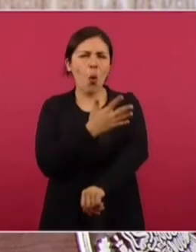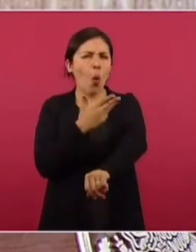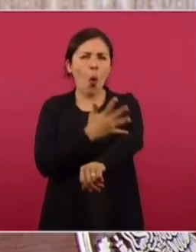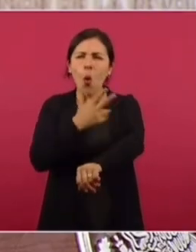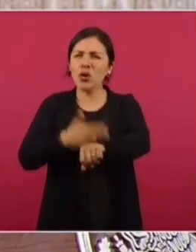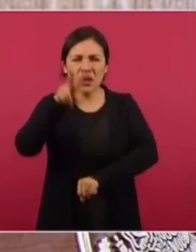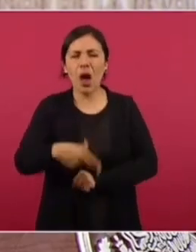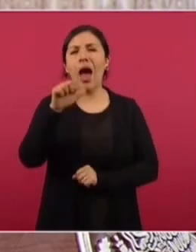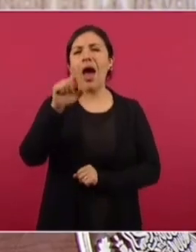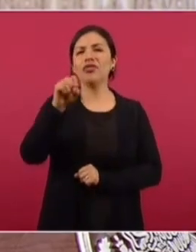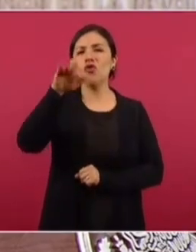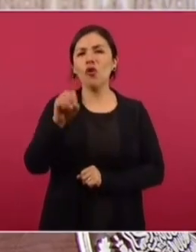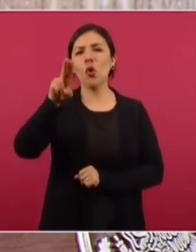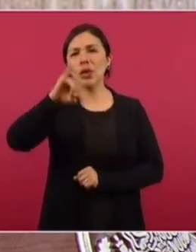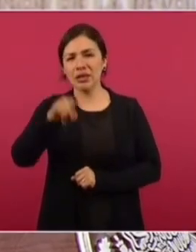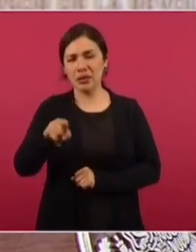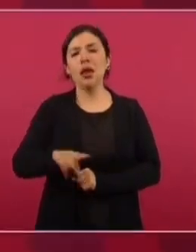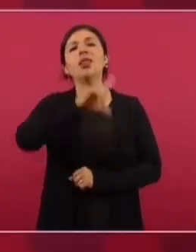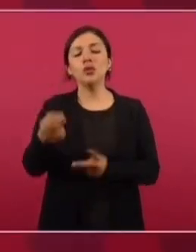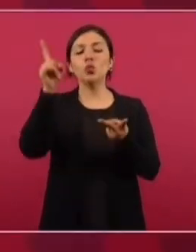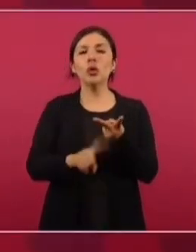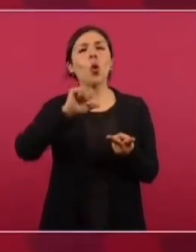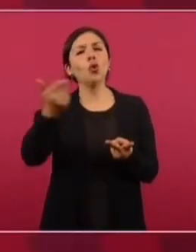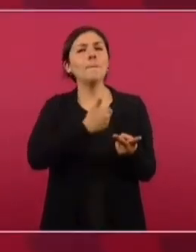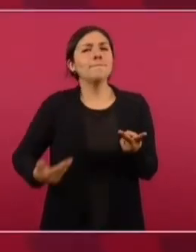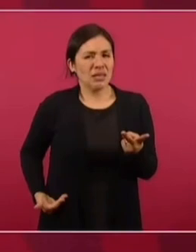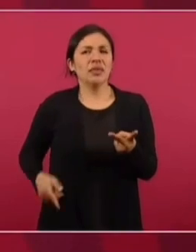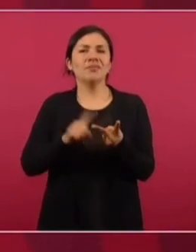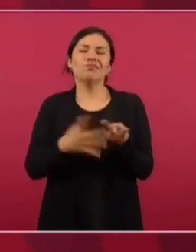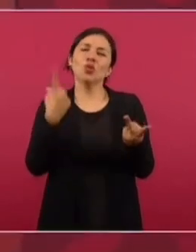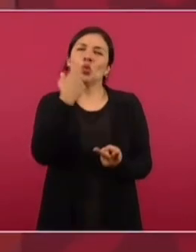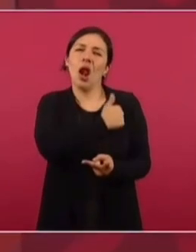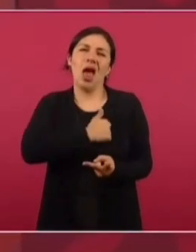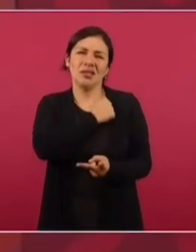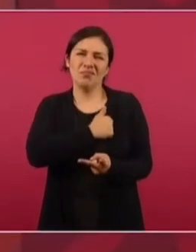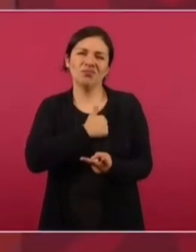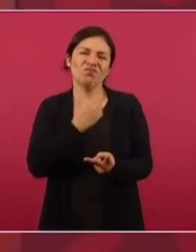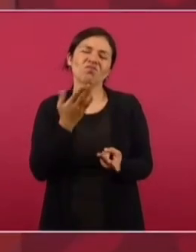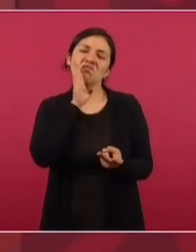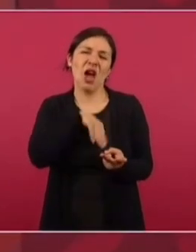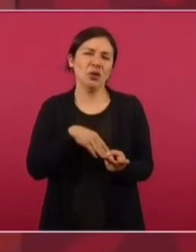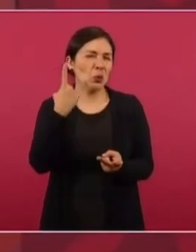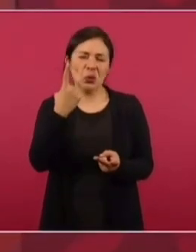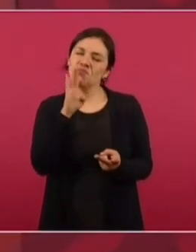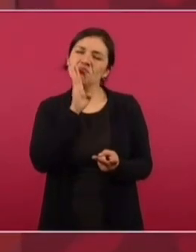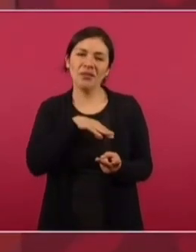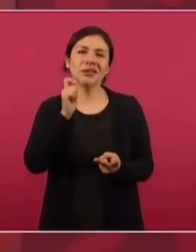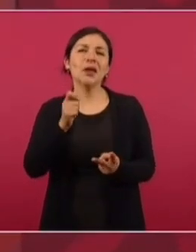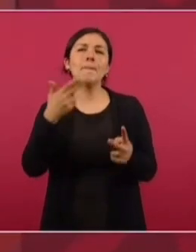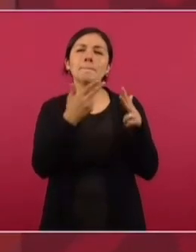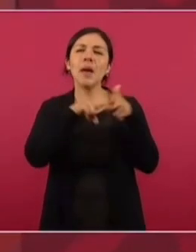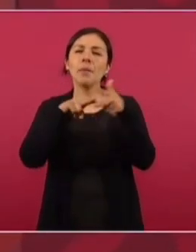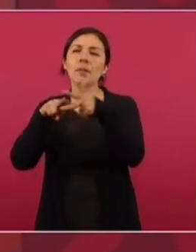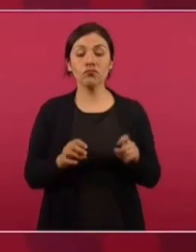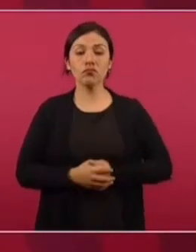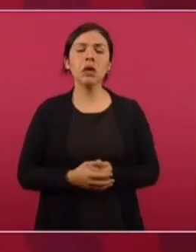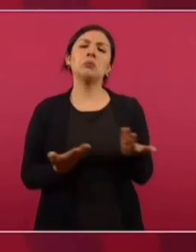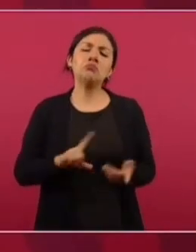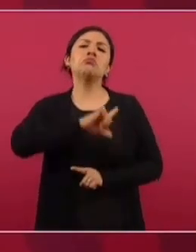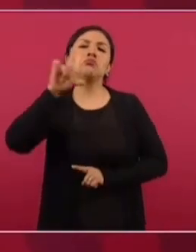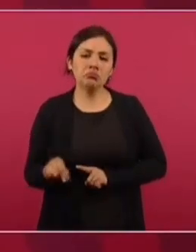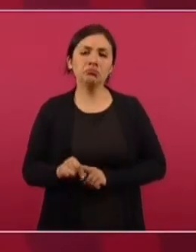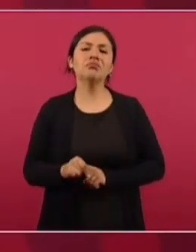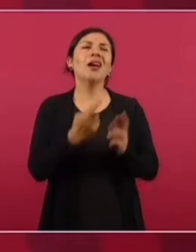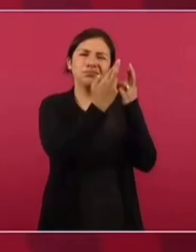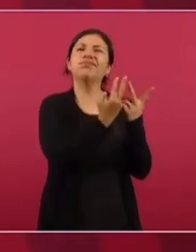Y luego viene un presidente que solo tiene una mancha lamentable, o dos, pero una, que fue el asesinato de Jaramillo. Bueno,